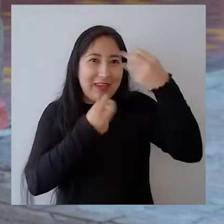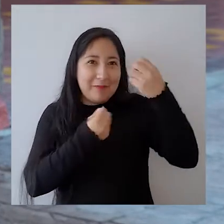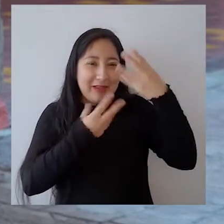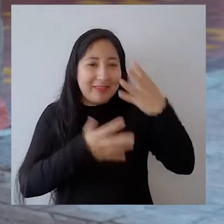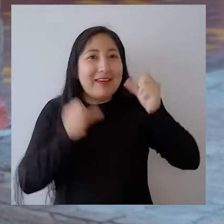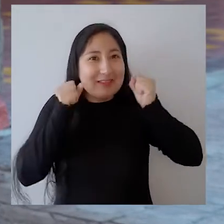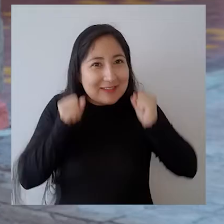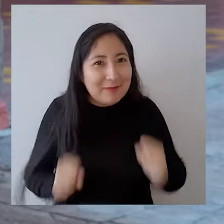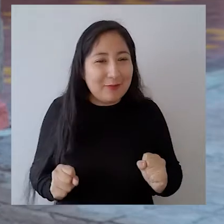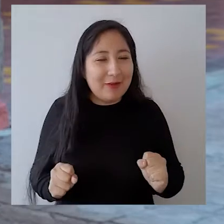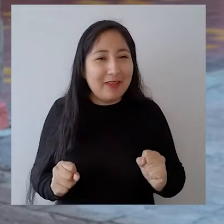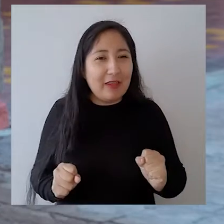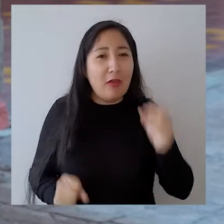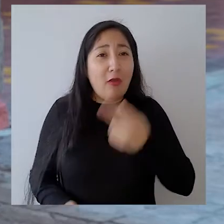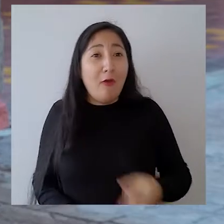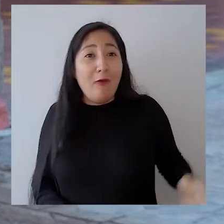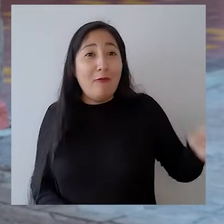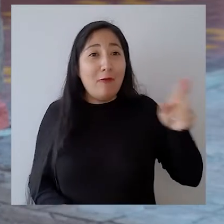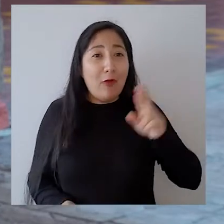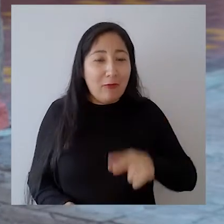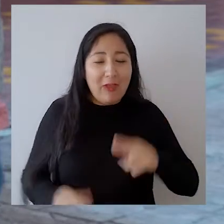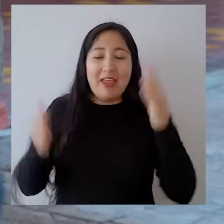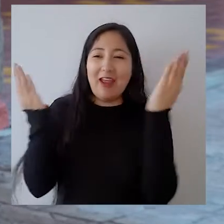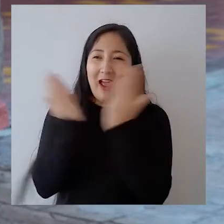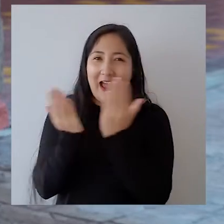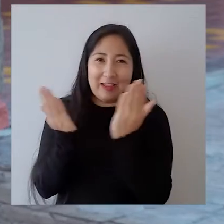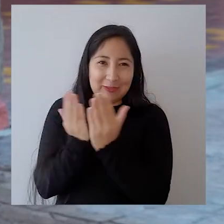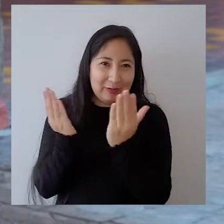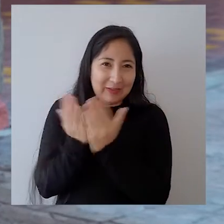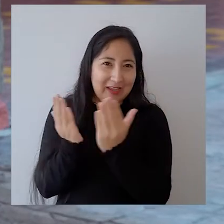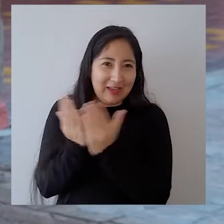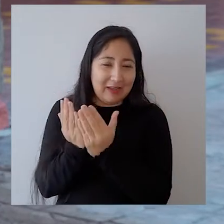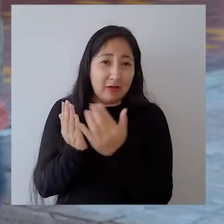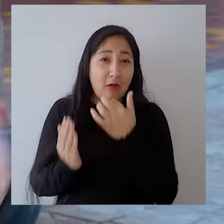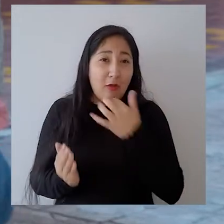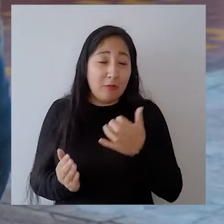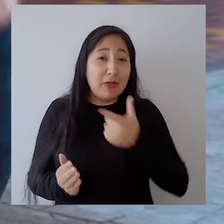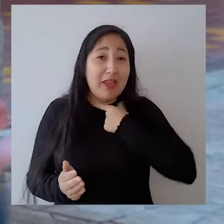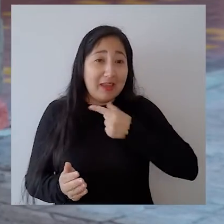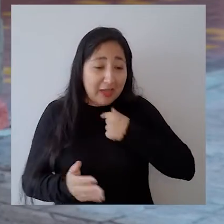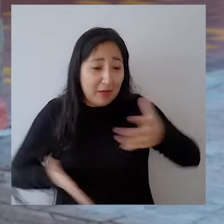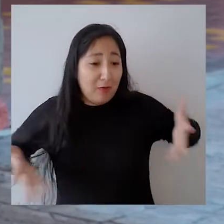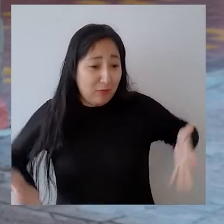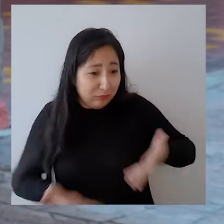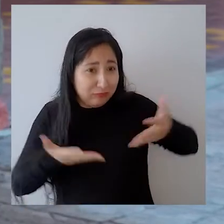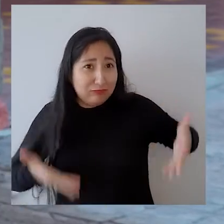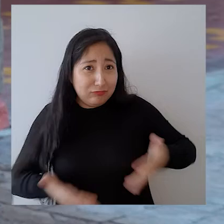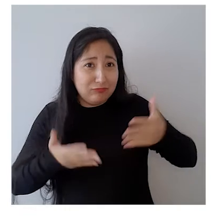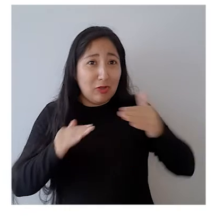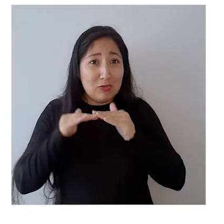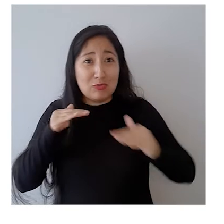aprender y volver a removernos estudios porque tenemos las ganas de superarnos